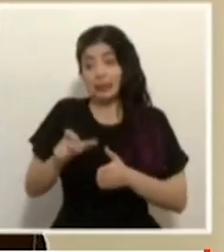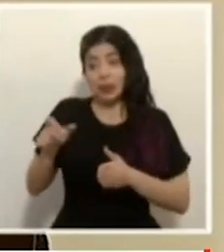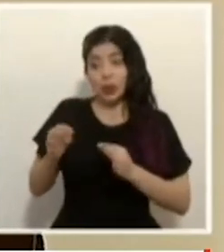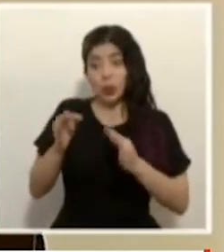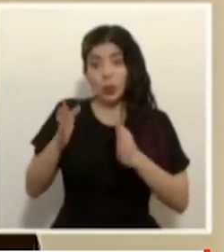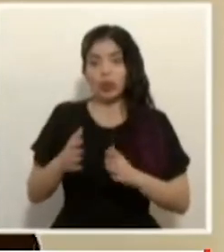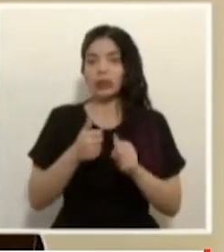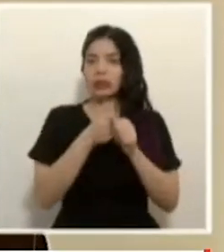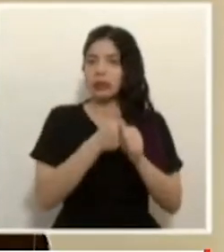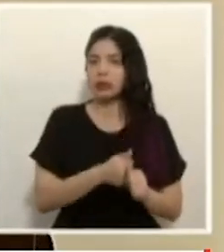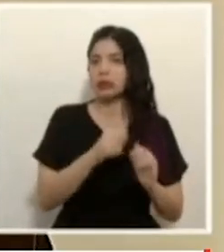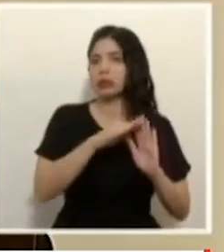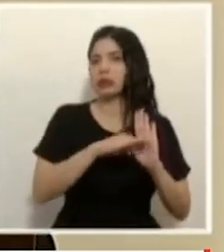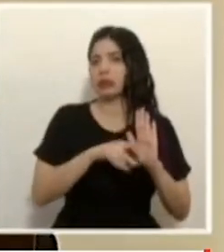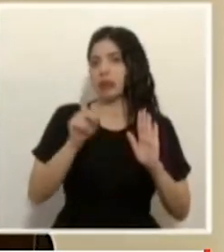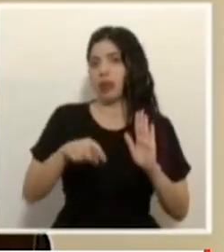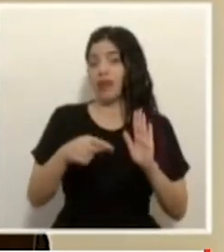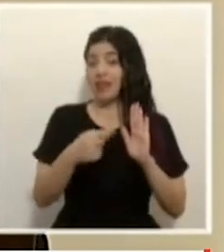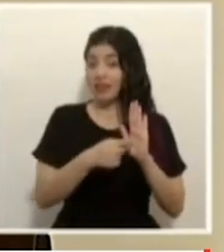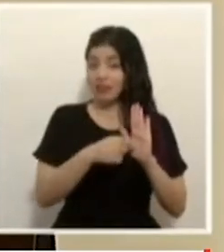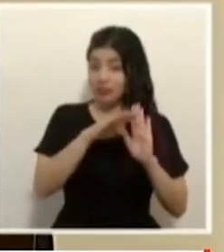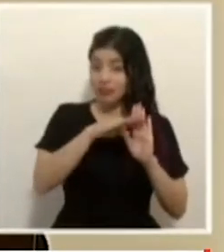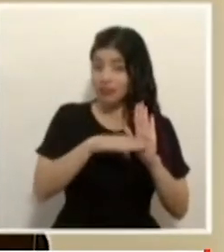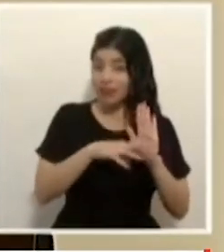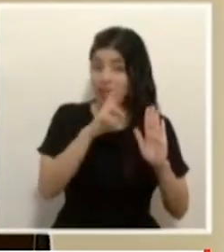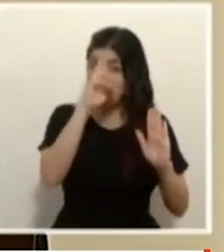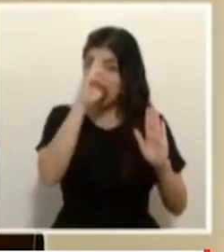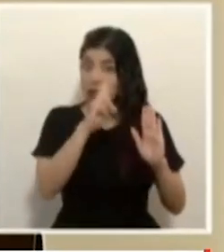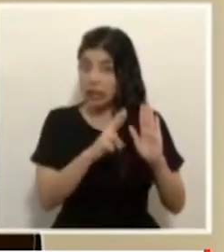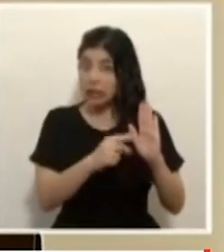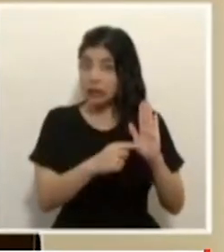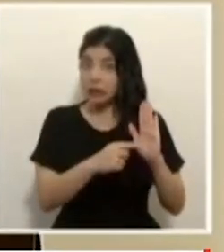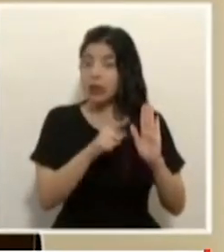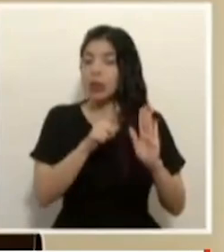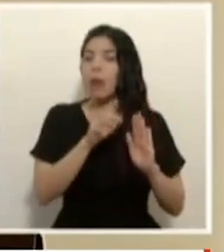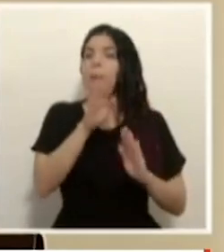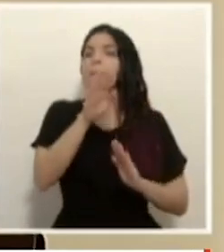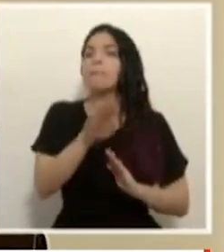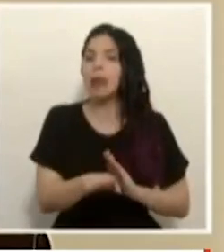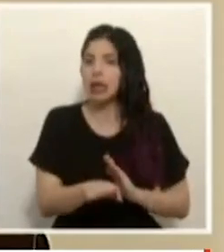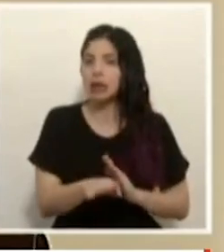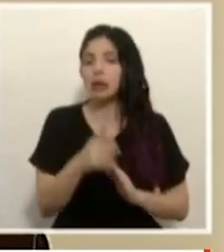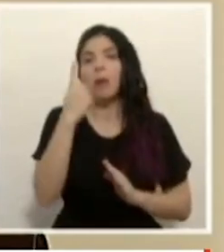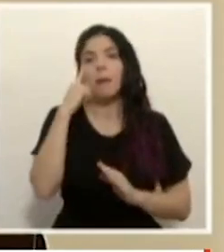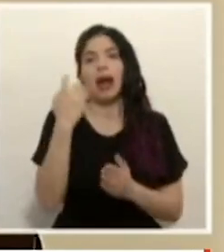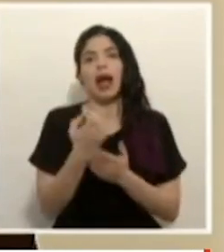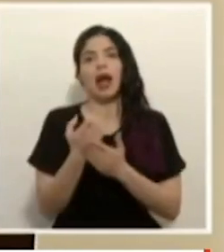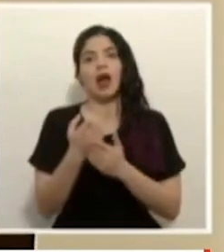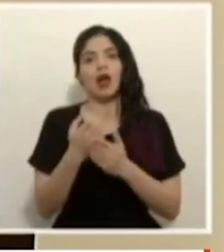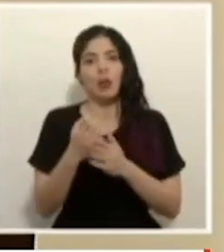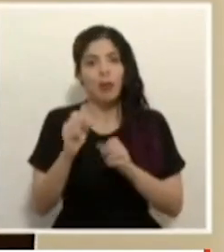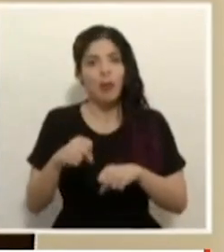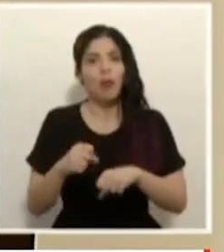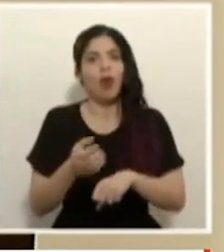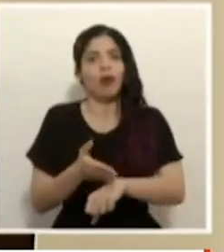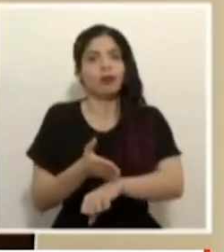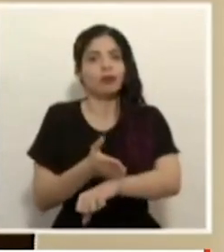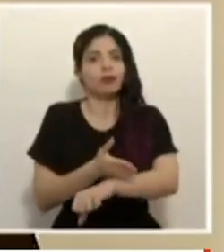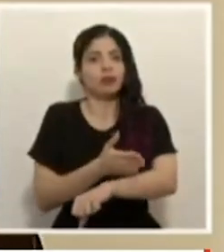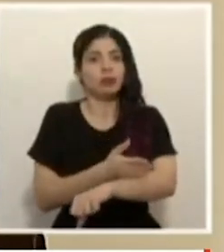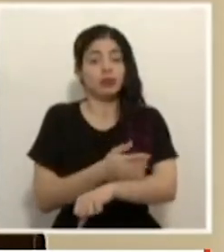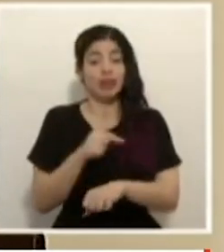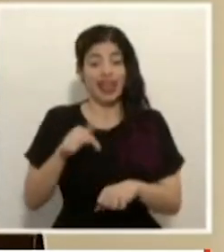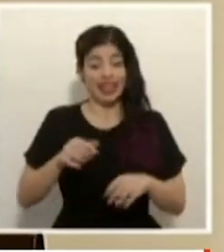El respeto por los protocolos sanitarios es un paso para la reactivación económica también. Estas decisiones no son